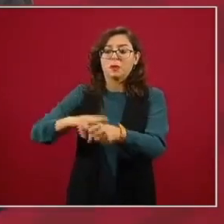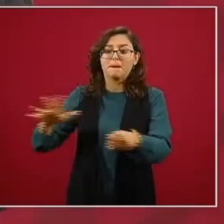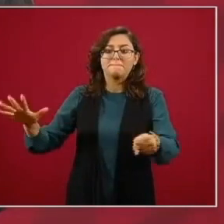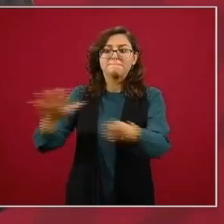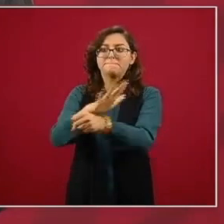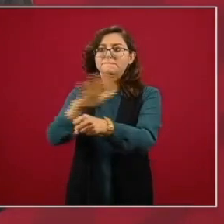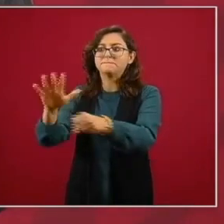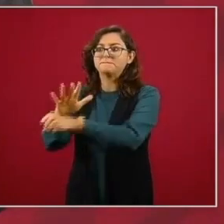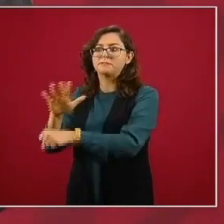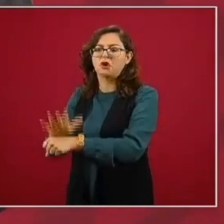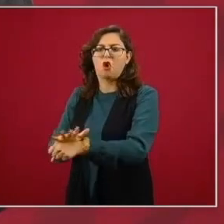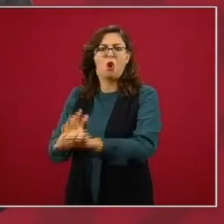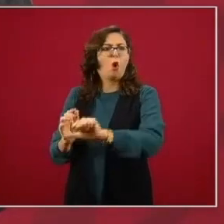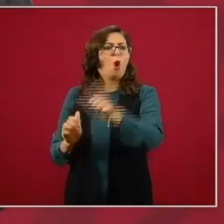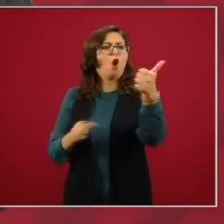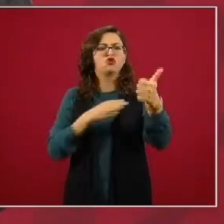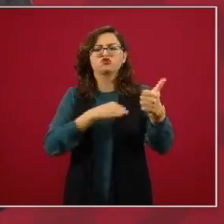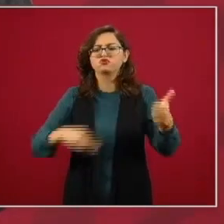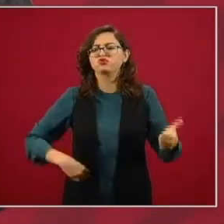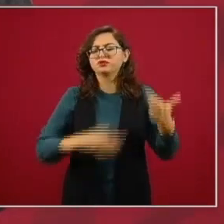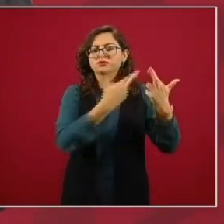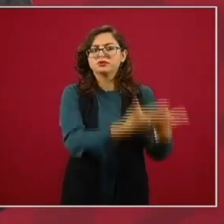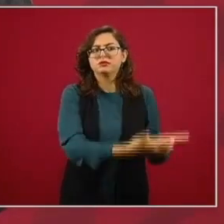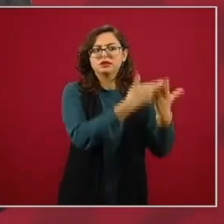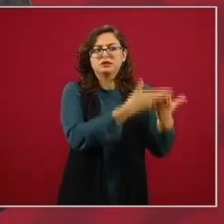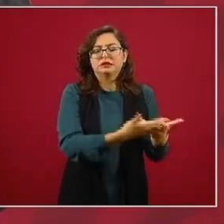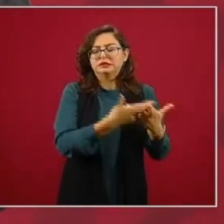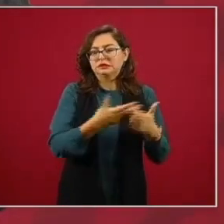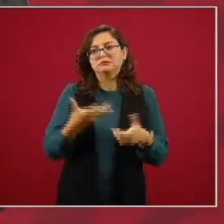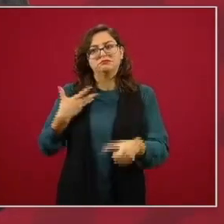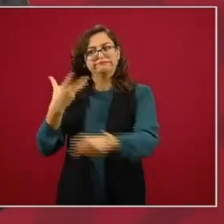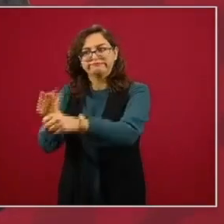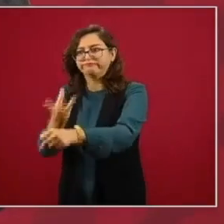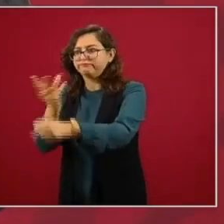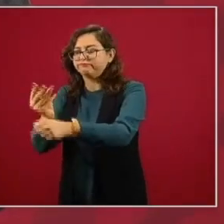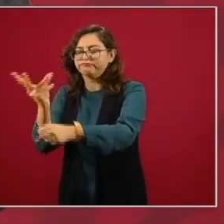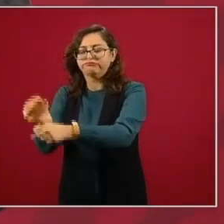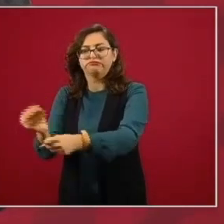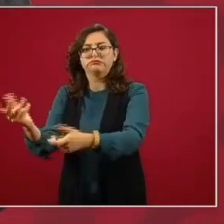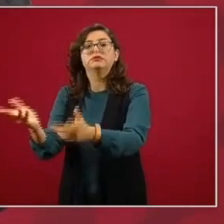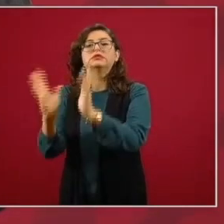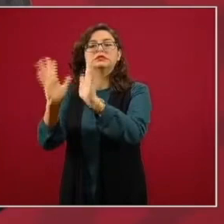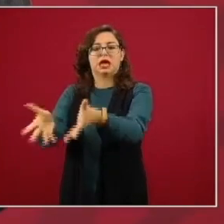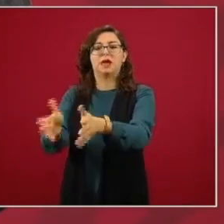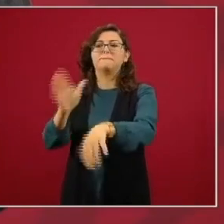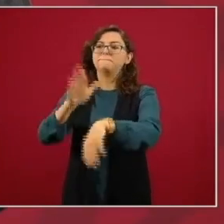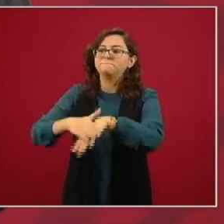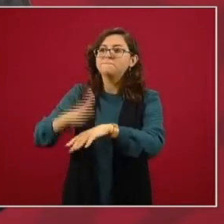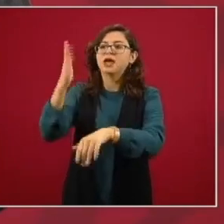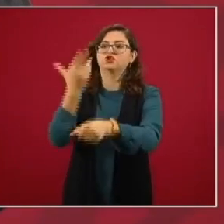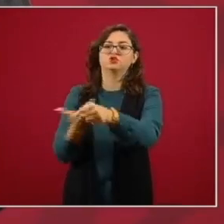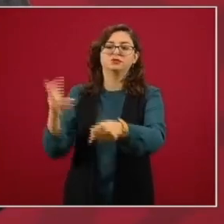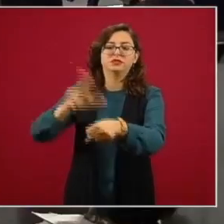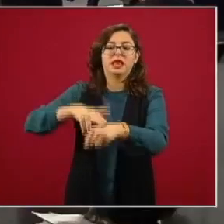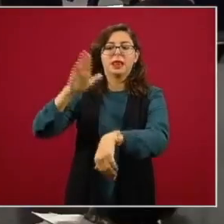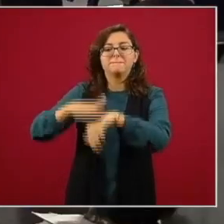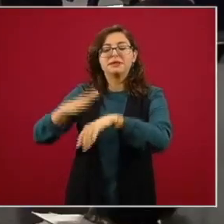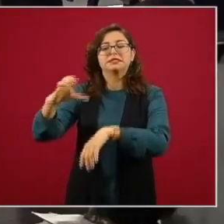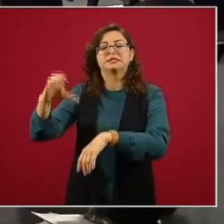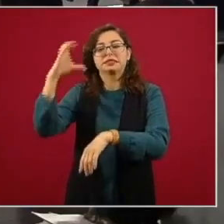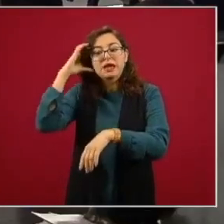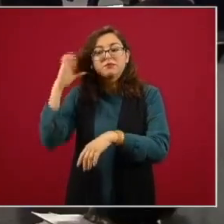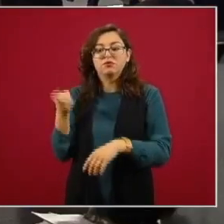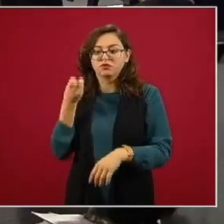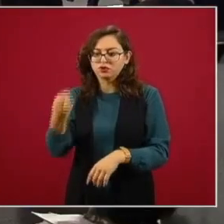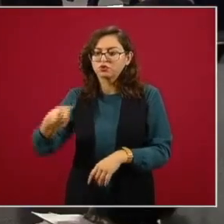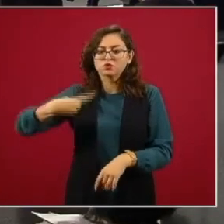atendimos y ya resolvimos se amplió la capacidad hospitalaria entonces sobre eso